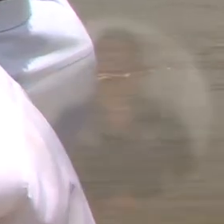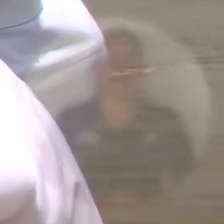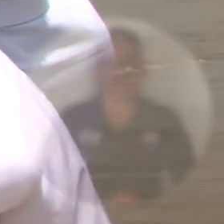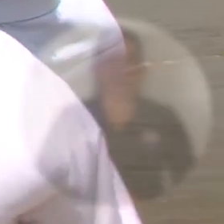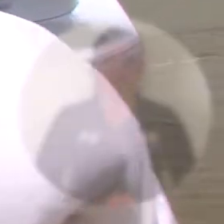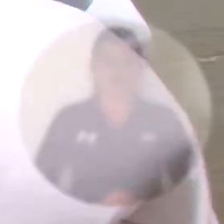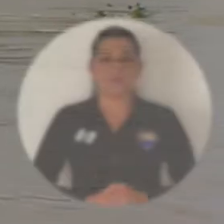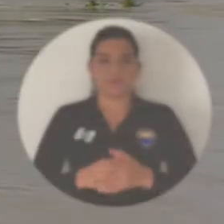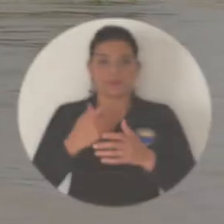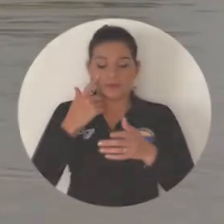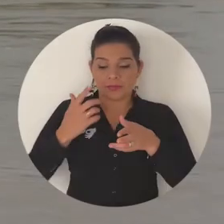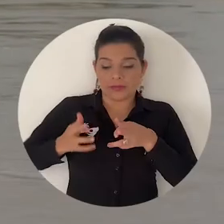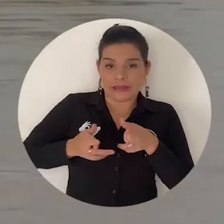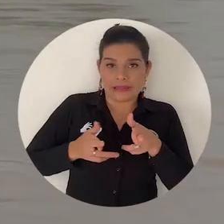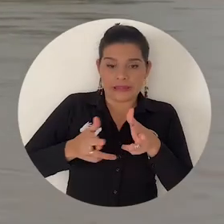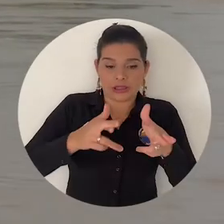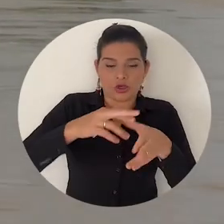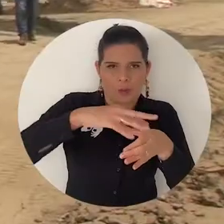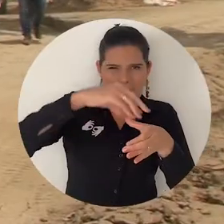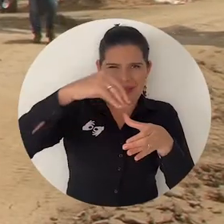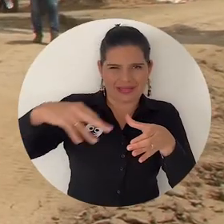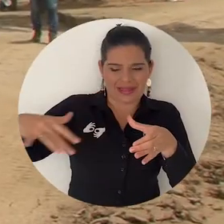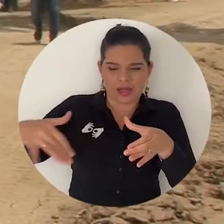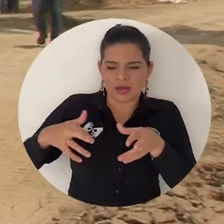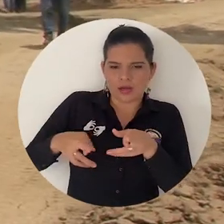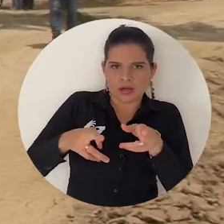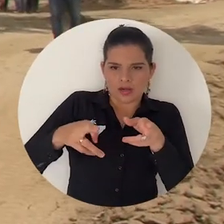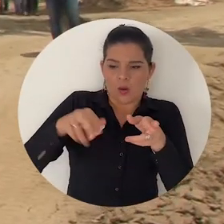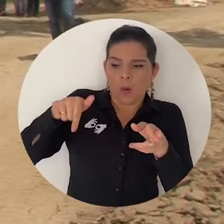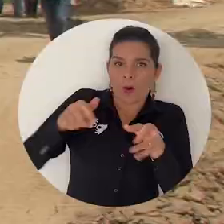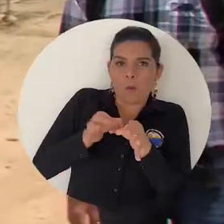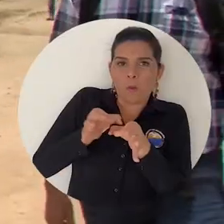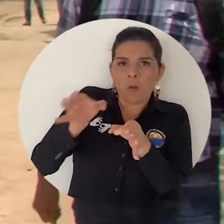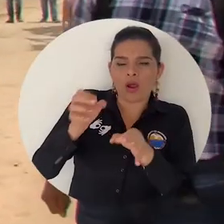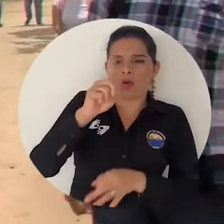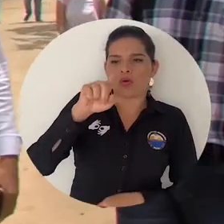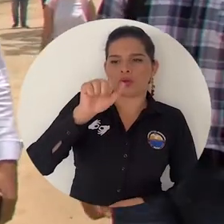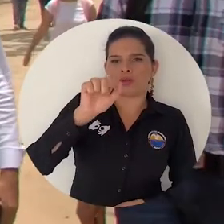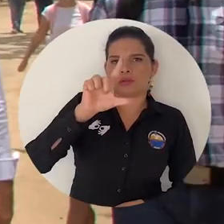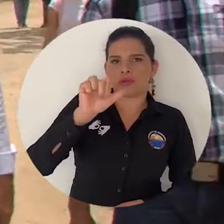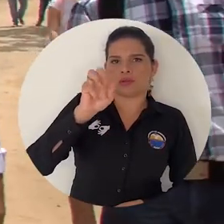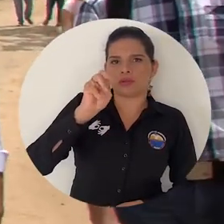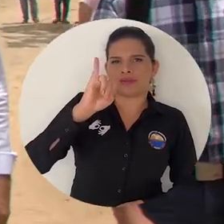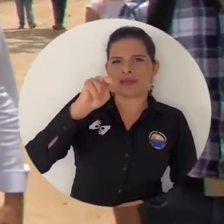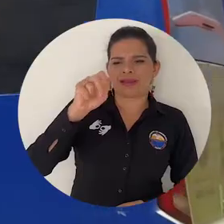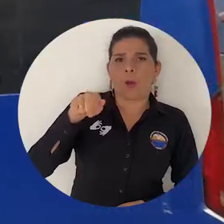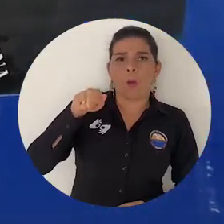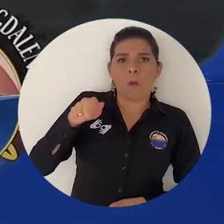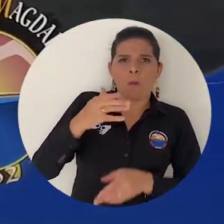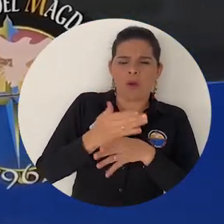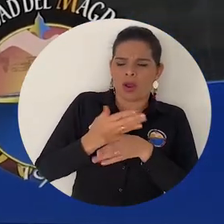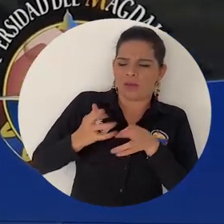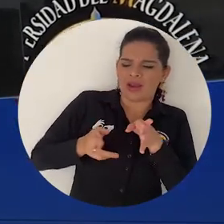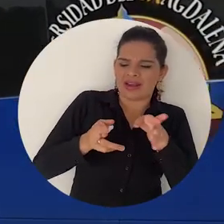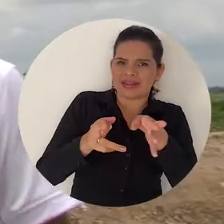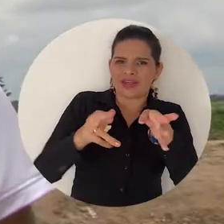A orillas del río Magdalena, en el municipio de Salamina, donde se presenta el problema de erosión sobre la margen derecha, la Universidad